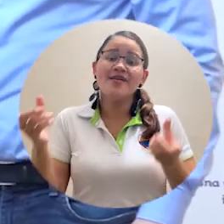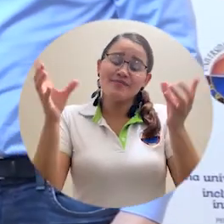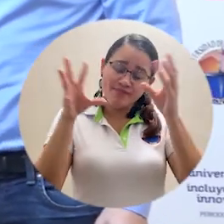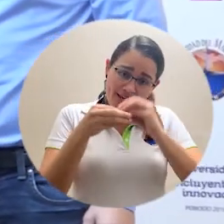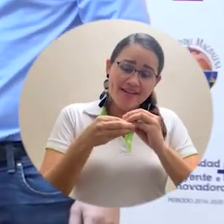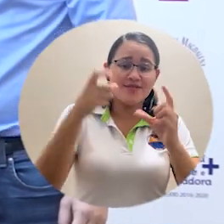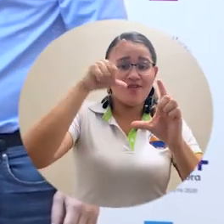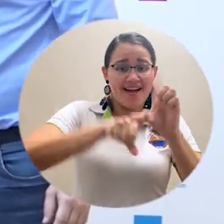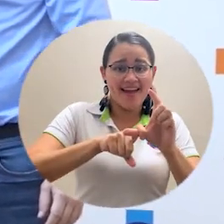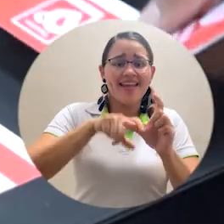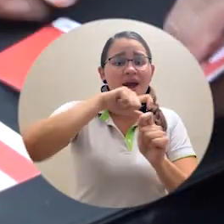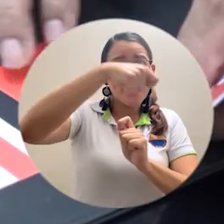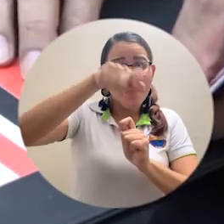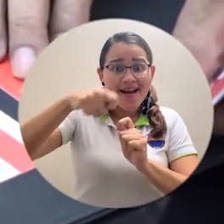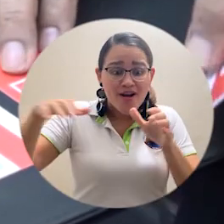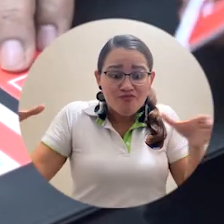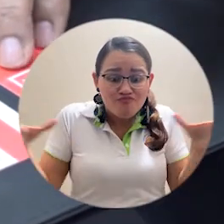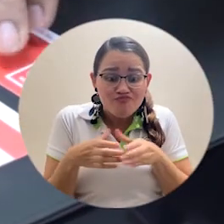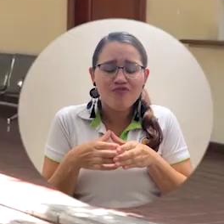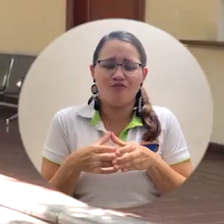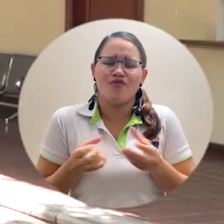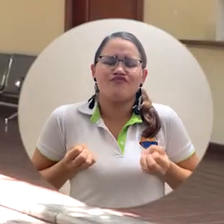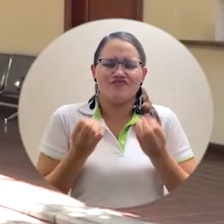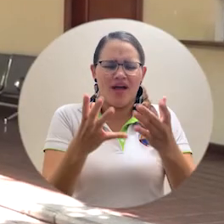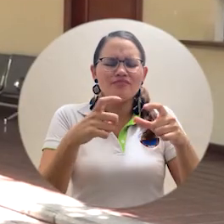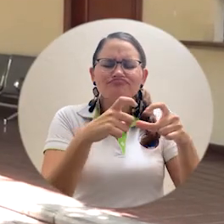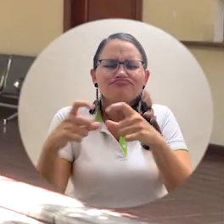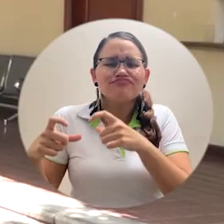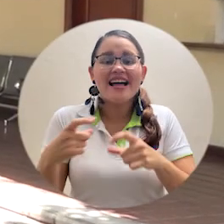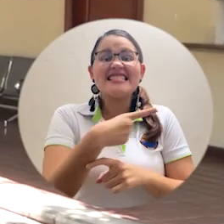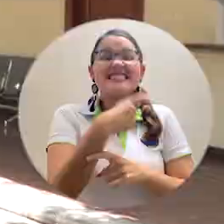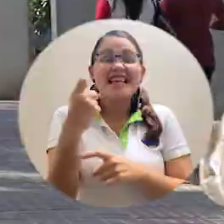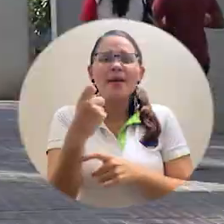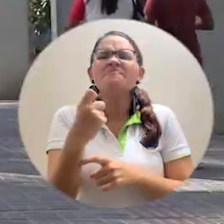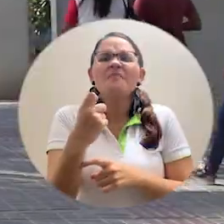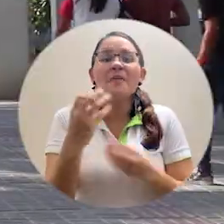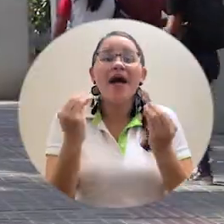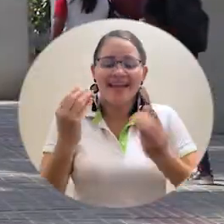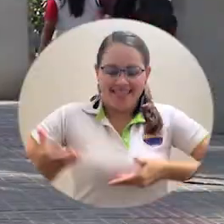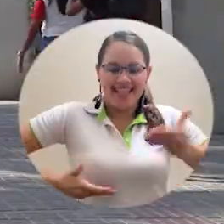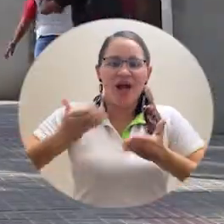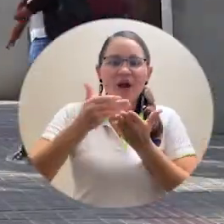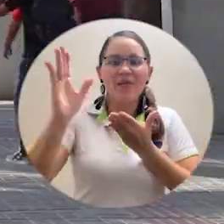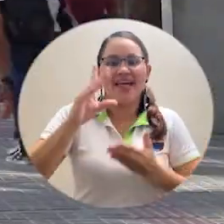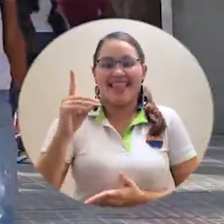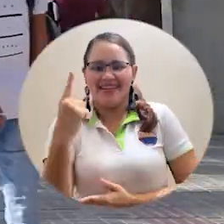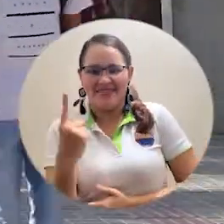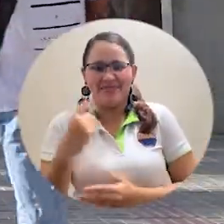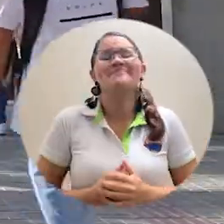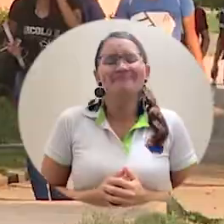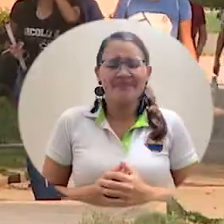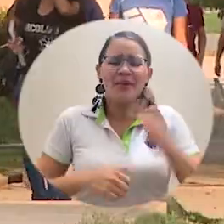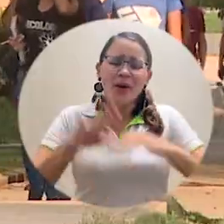estamos haciendo una ayuda, estamos entregando 100 bonos para ser redimidos en tiendas de uno. Con los cuales se beneficiarán 100